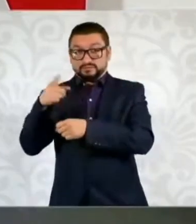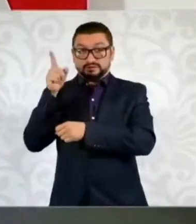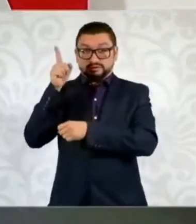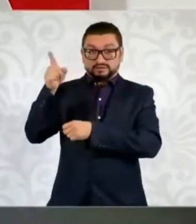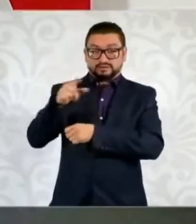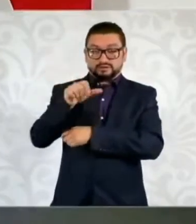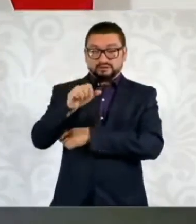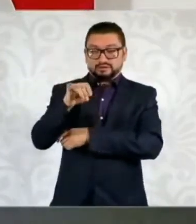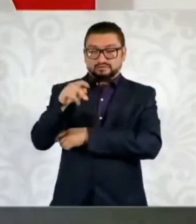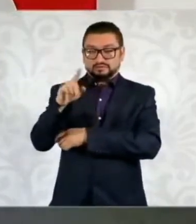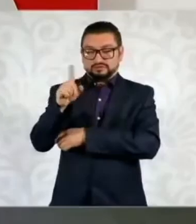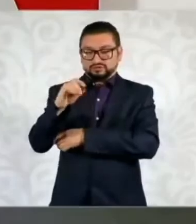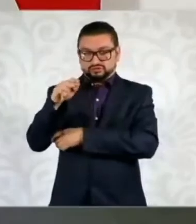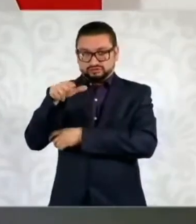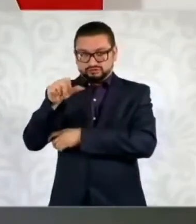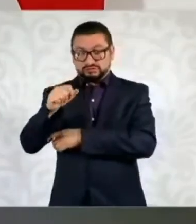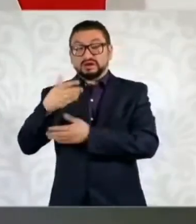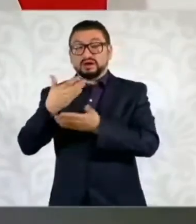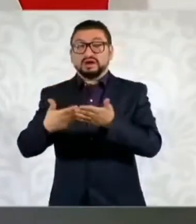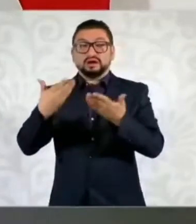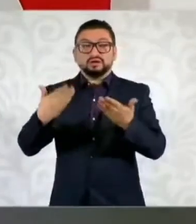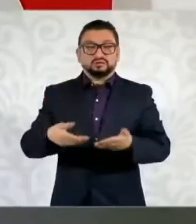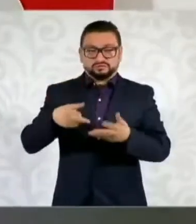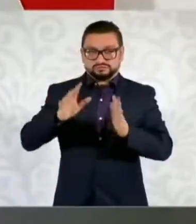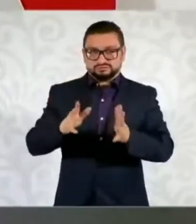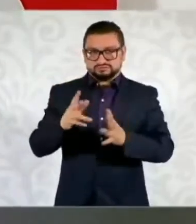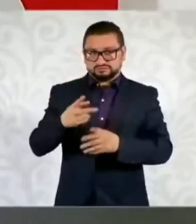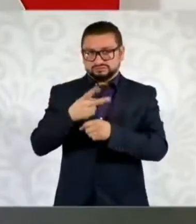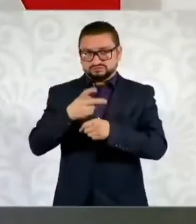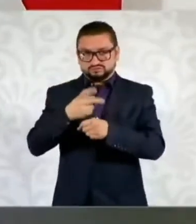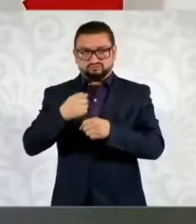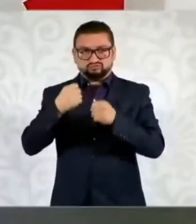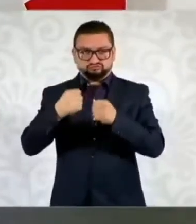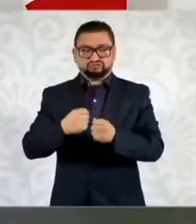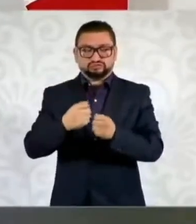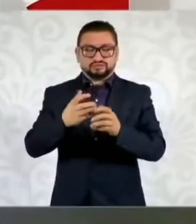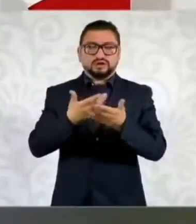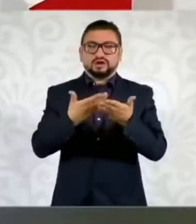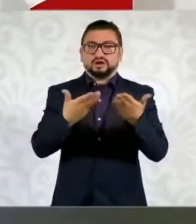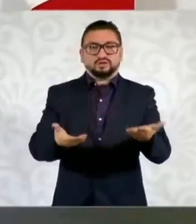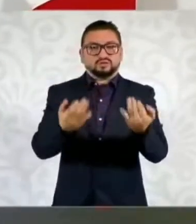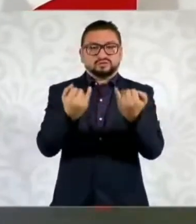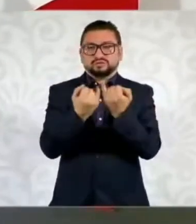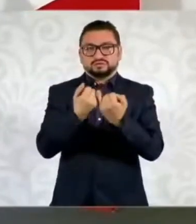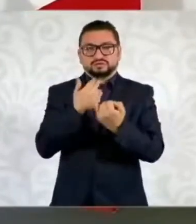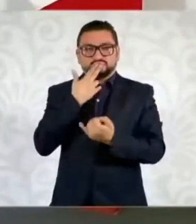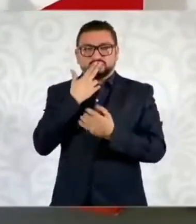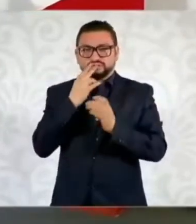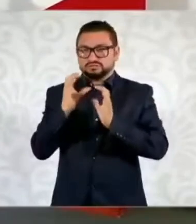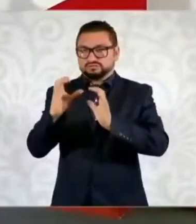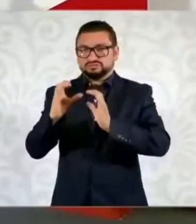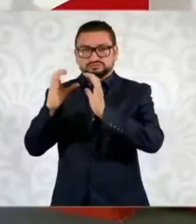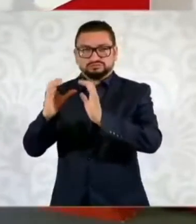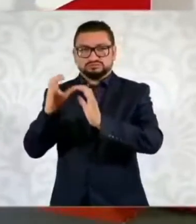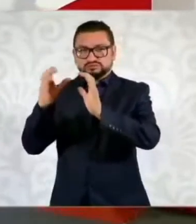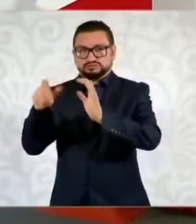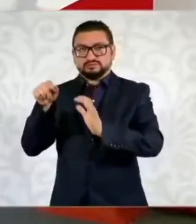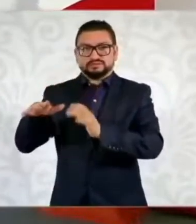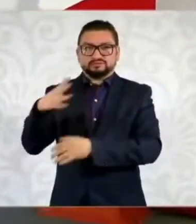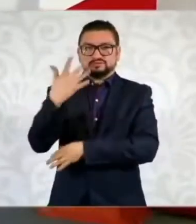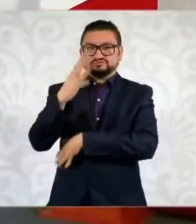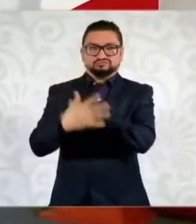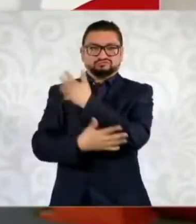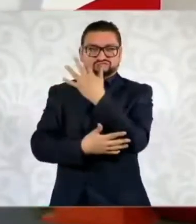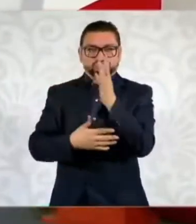gracias a los decretos que se hicieron. ¿Qué tenemos que hacer ahora? Pues que se conserve esa selva, que tenga